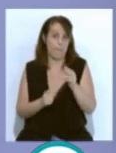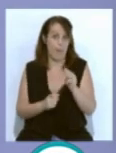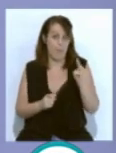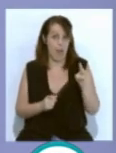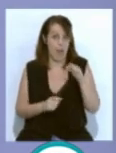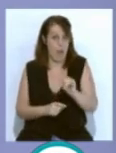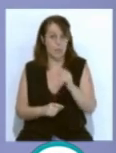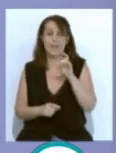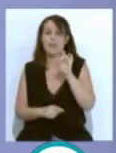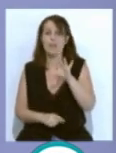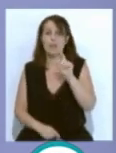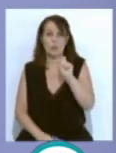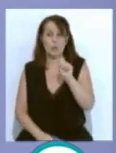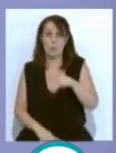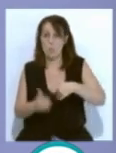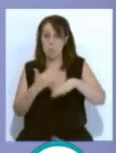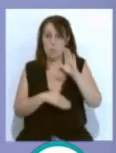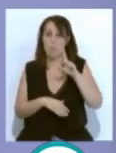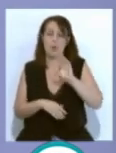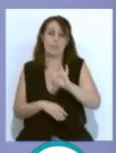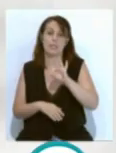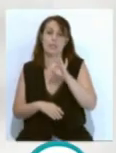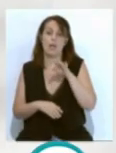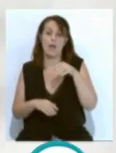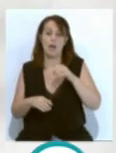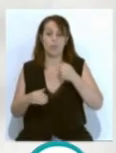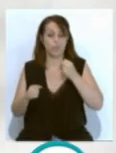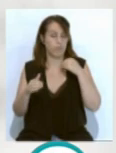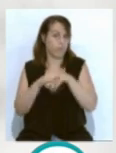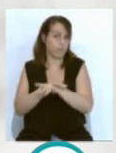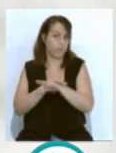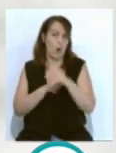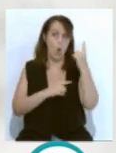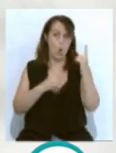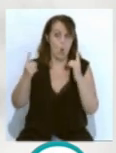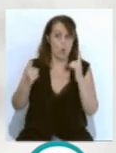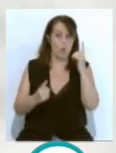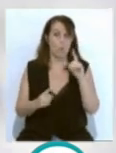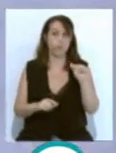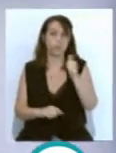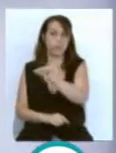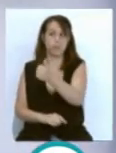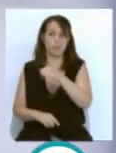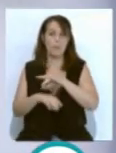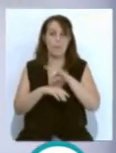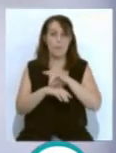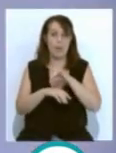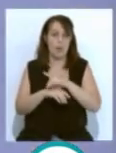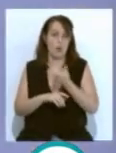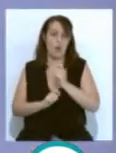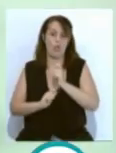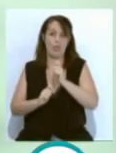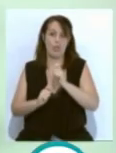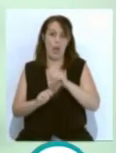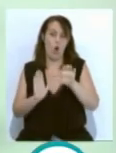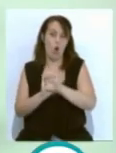metros, se establece un registro. Si alguno de los dos usuarios es diagnosticado positivo, el médico le facilitará un código